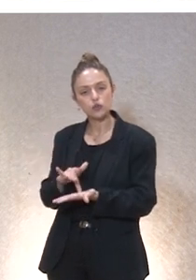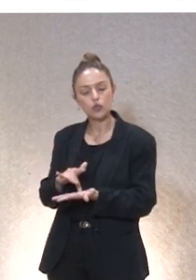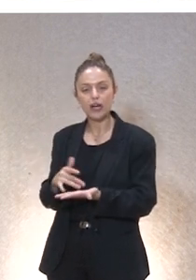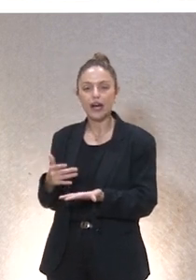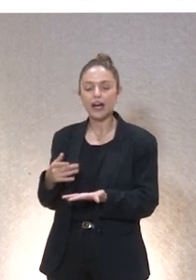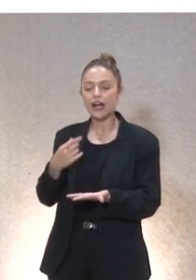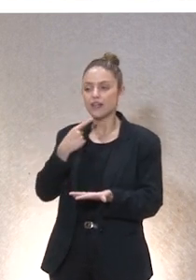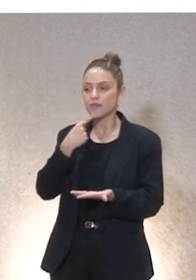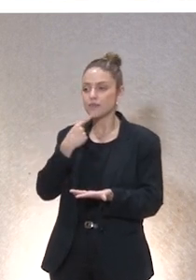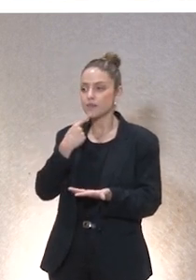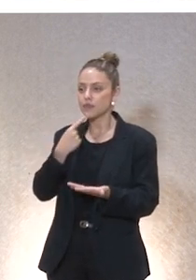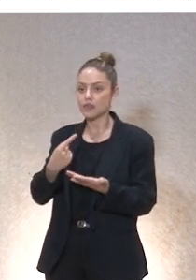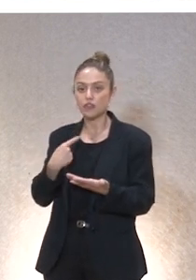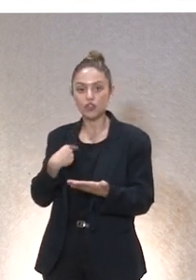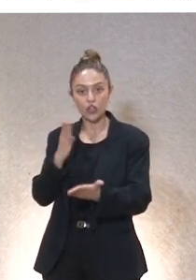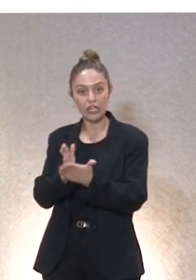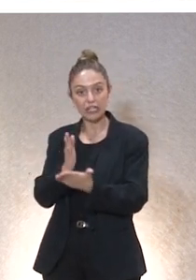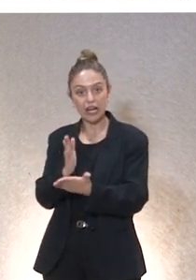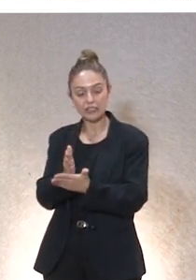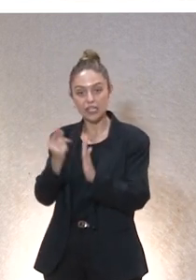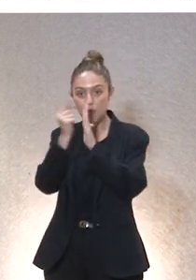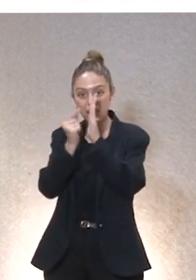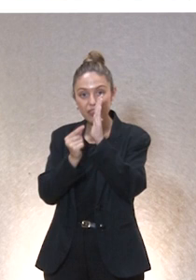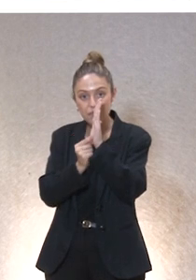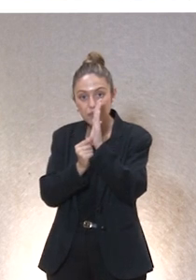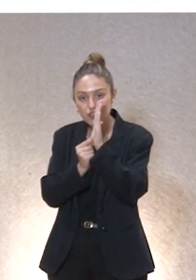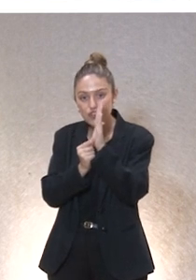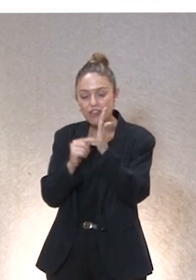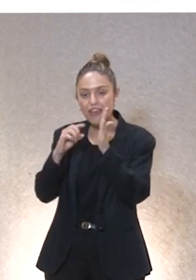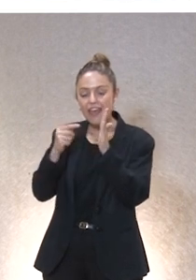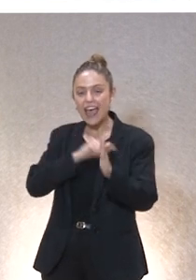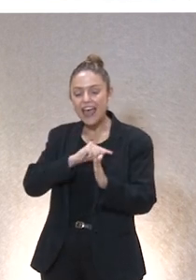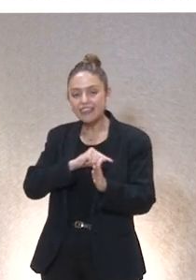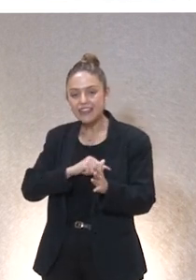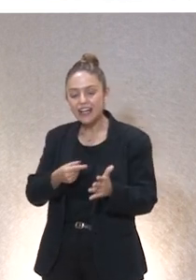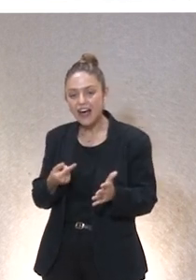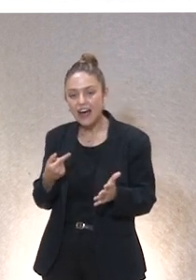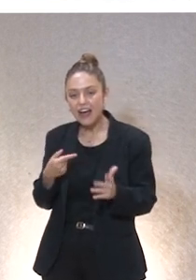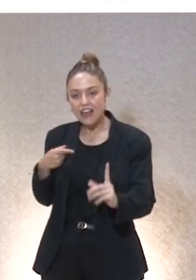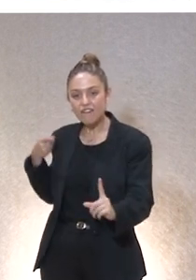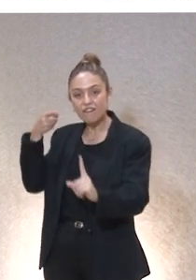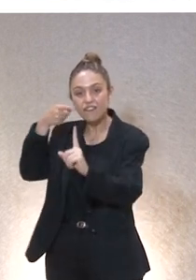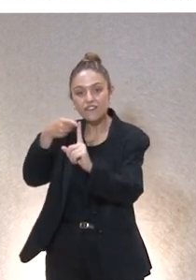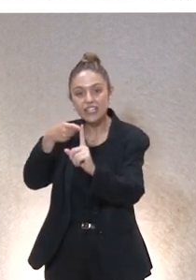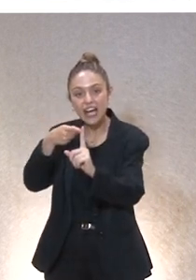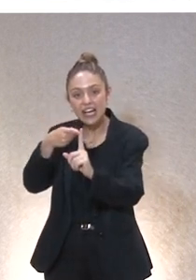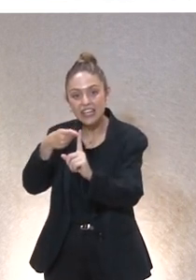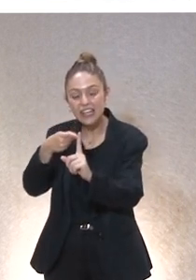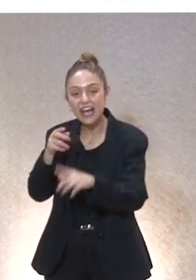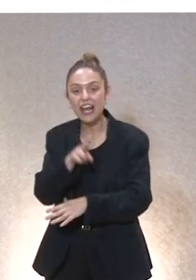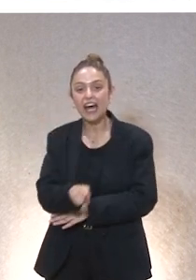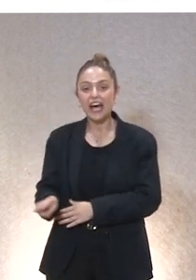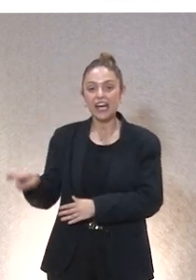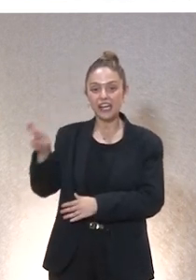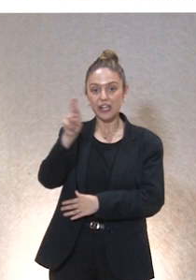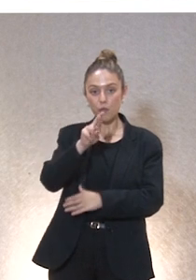cuernos enseñando en clase de bioética los principios de bioética la finalidad del debate bioético es la recuperación